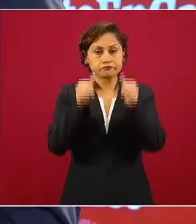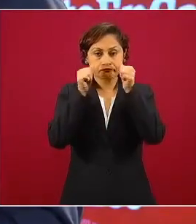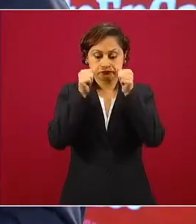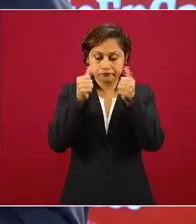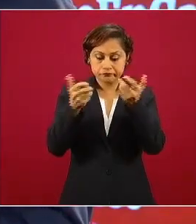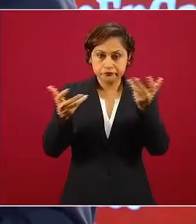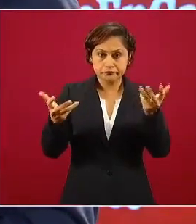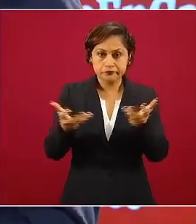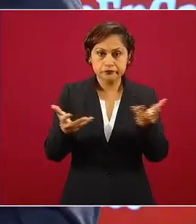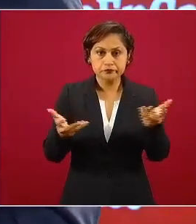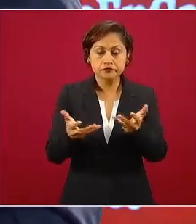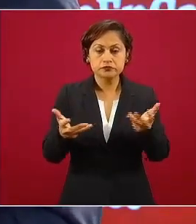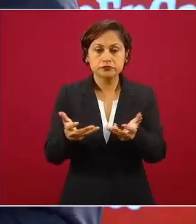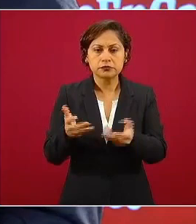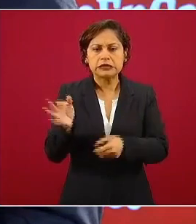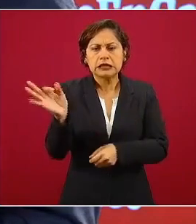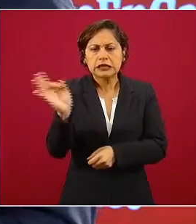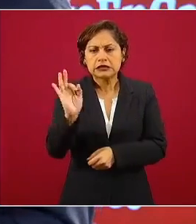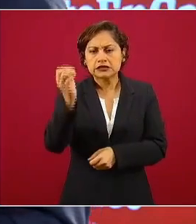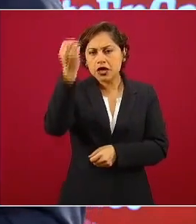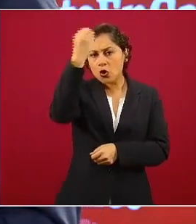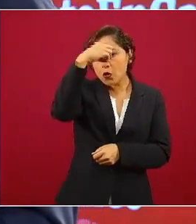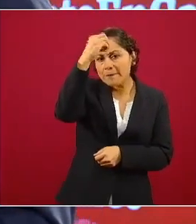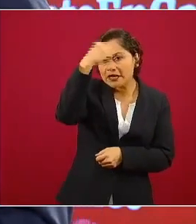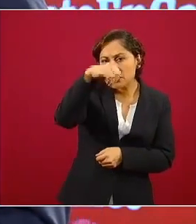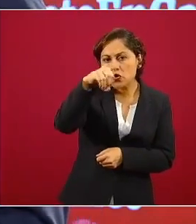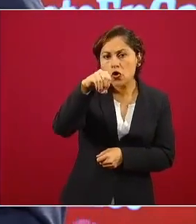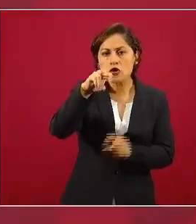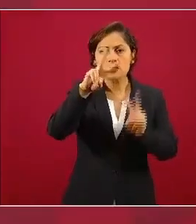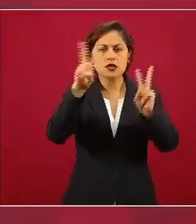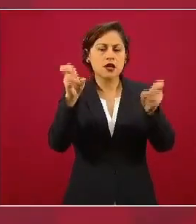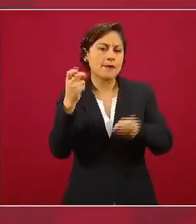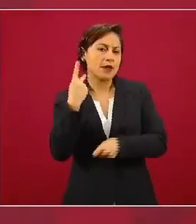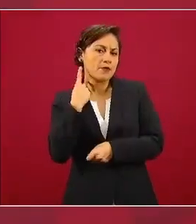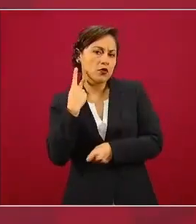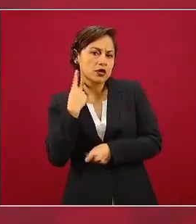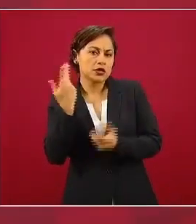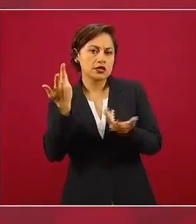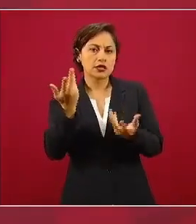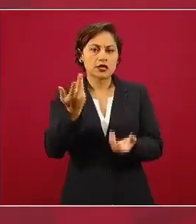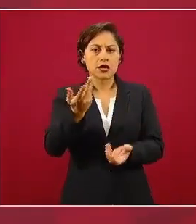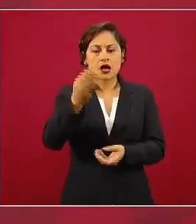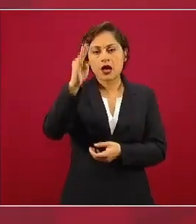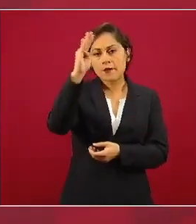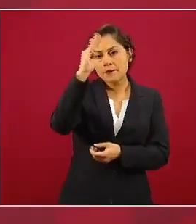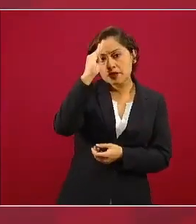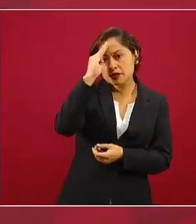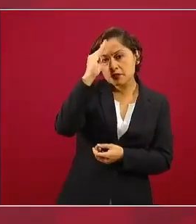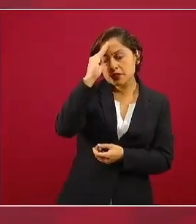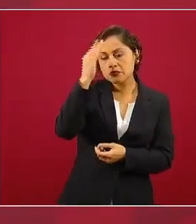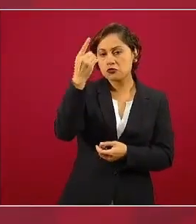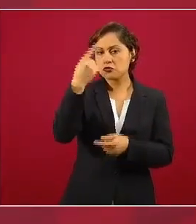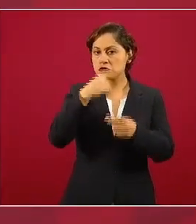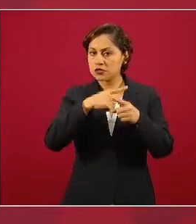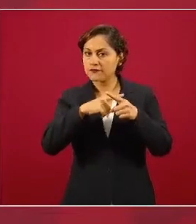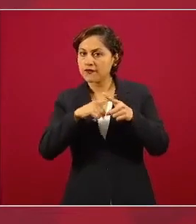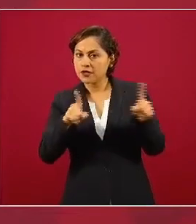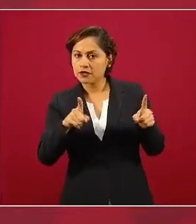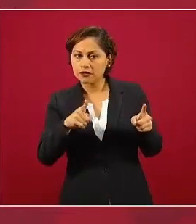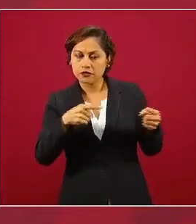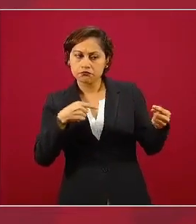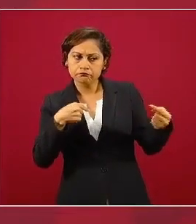Podemos tener diferencias políticas, ideológicas, se manifiestan a veces, pero